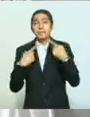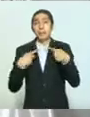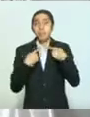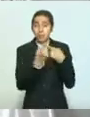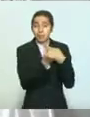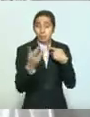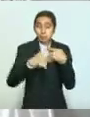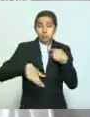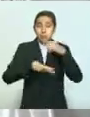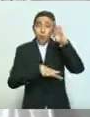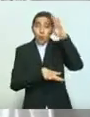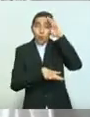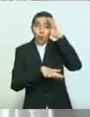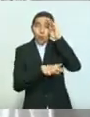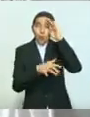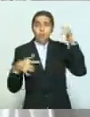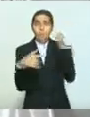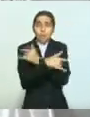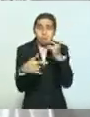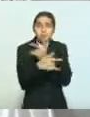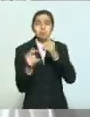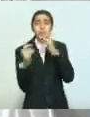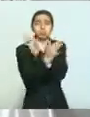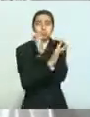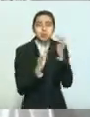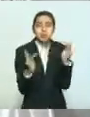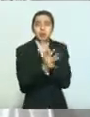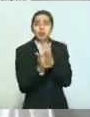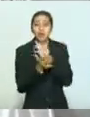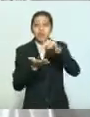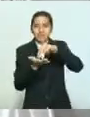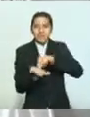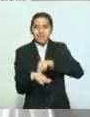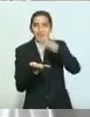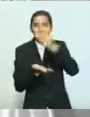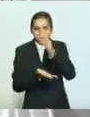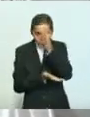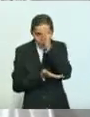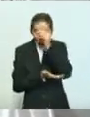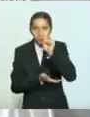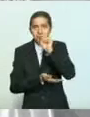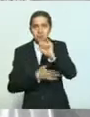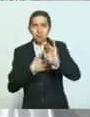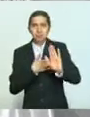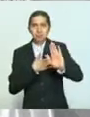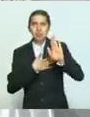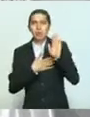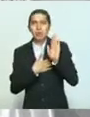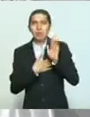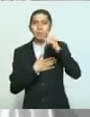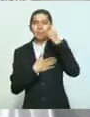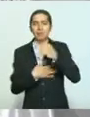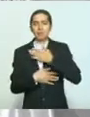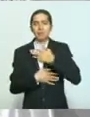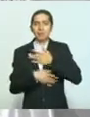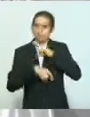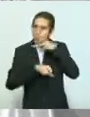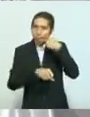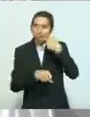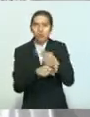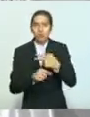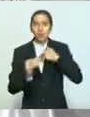que circulaban sin justificación firmaron una carta compromiso para aislarse voluntariamente